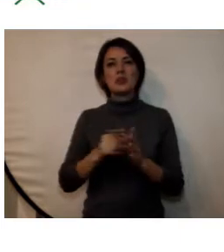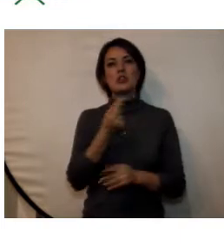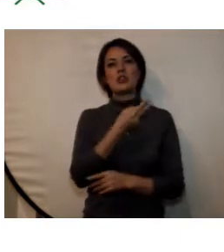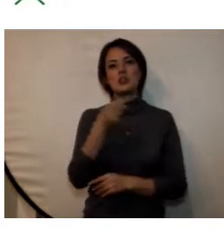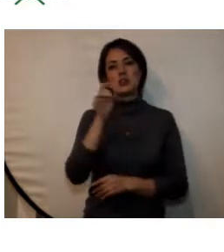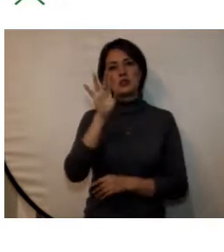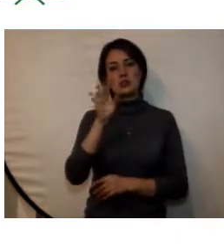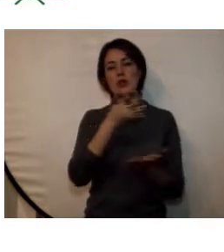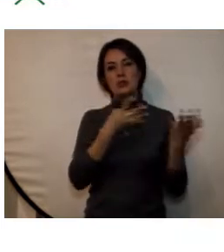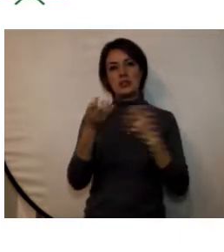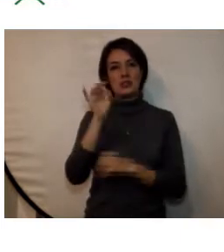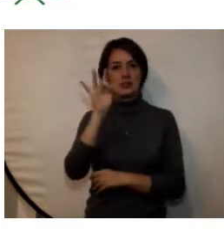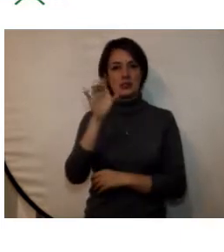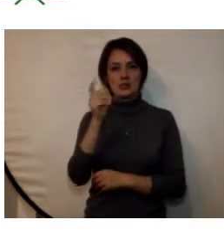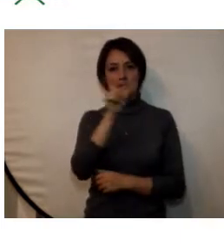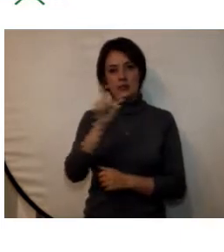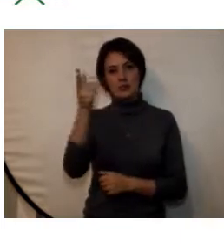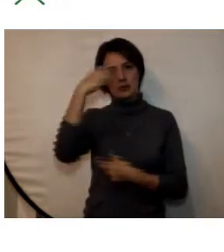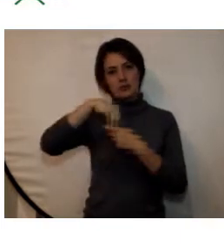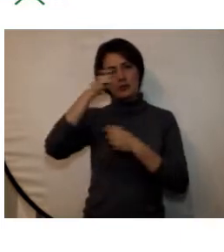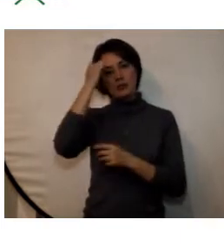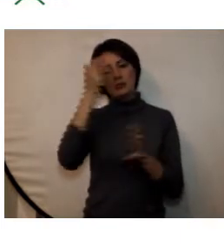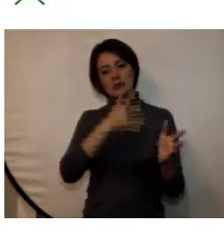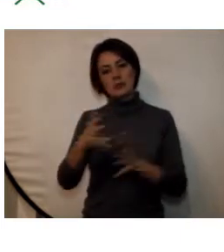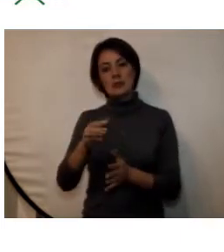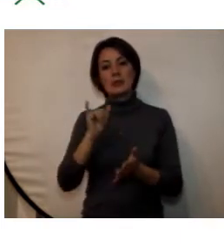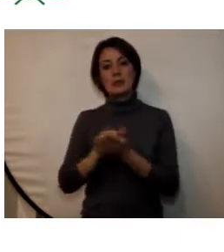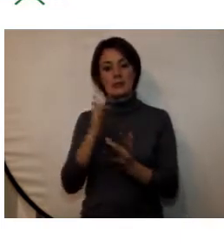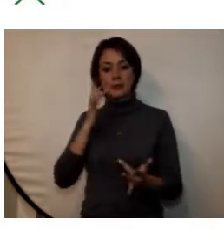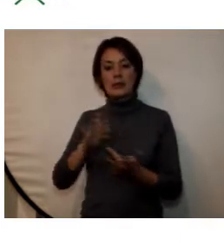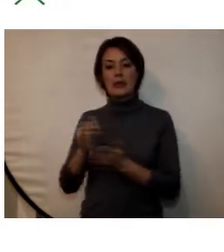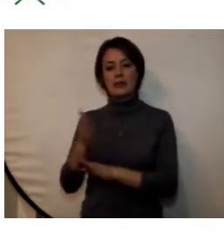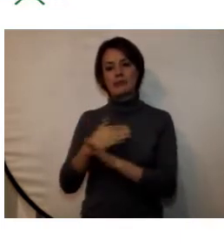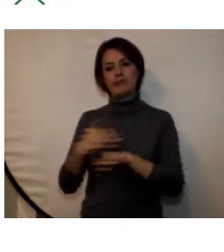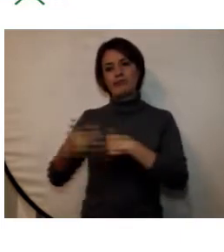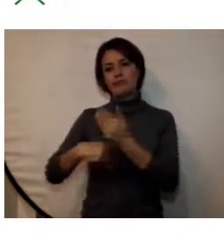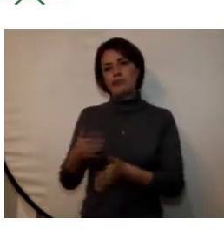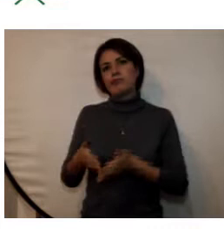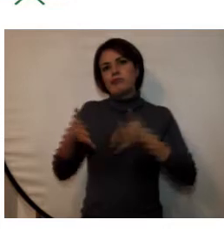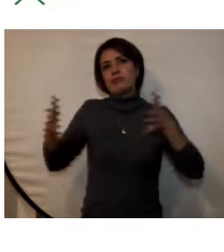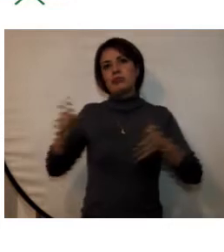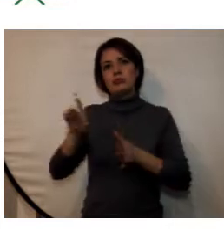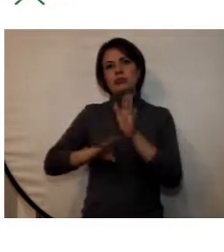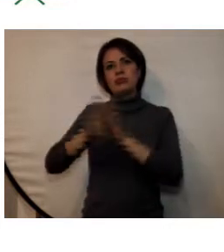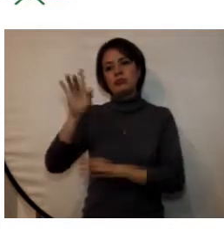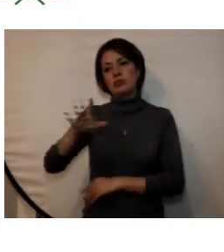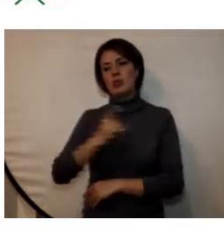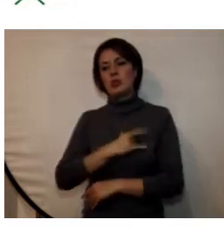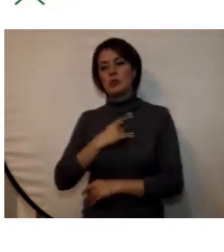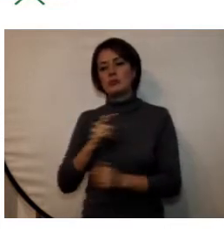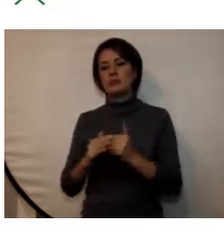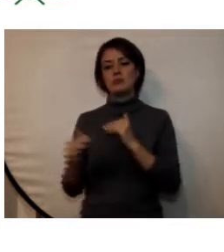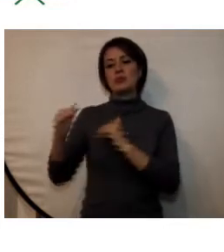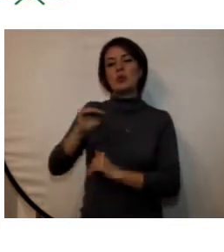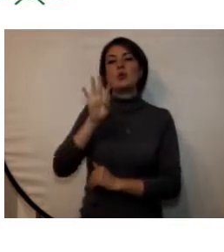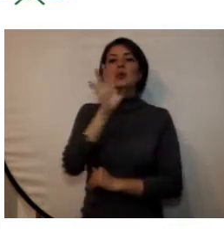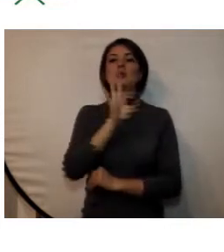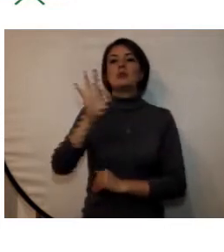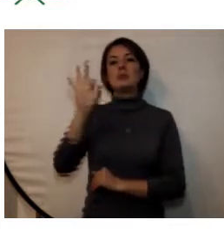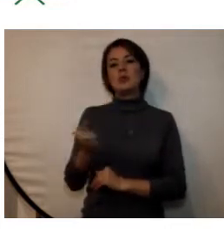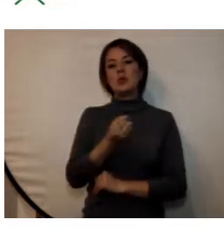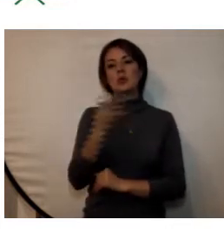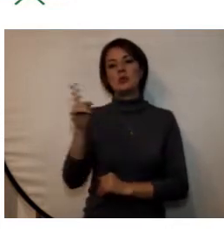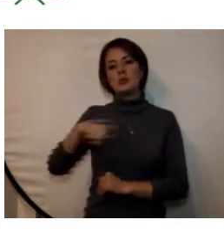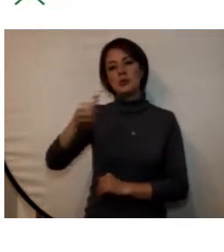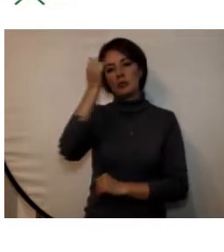docentes catedráticos de esta manera en concordancia con el crecimiento de la universidad se registró un incremento del 4% en el número